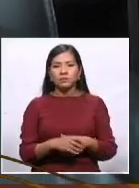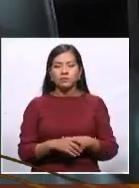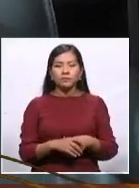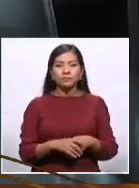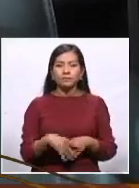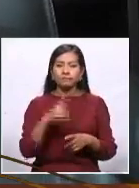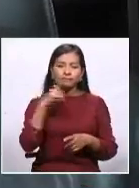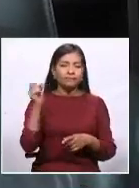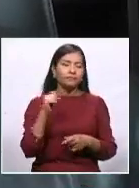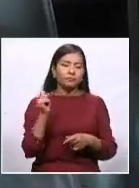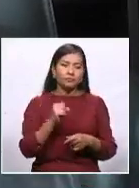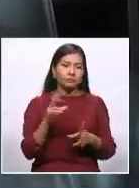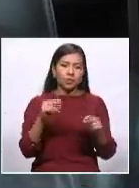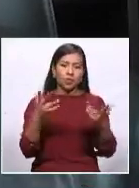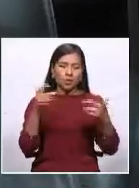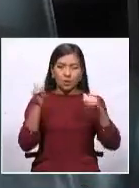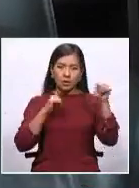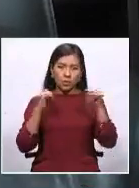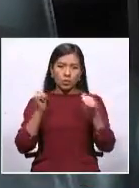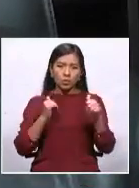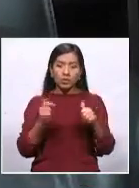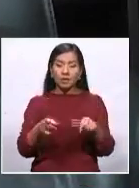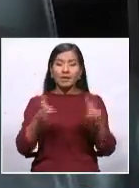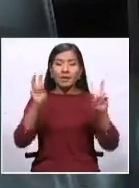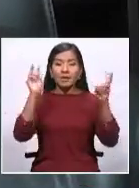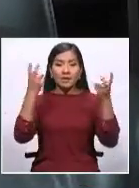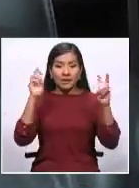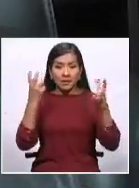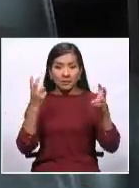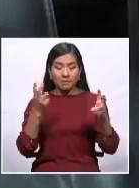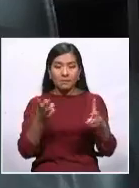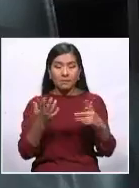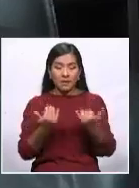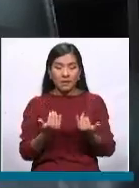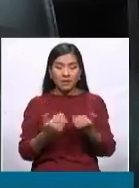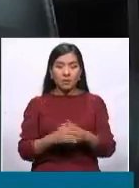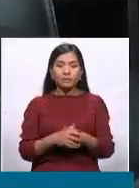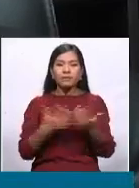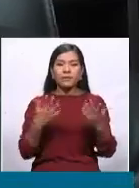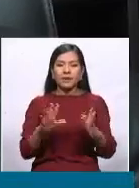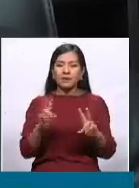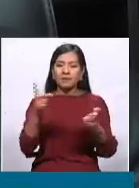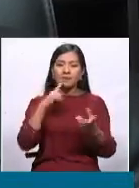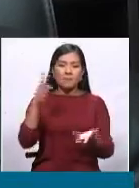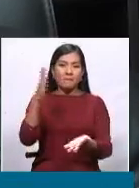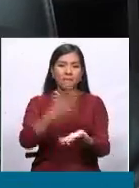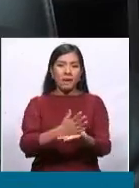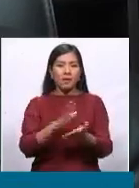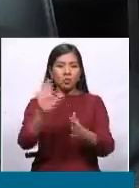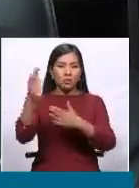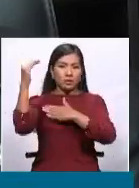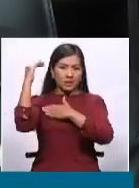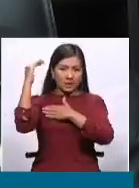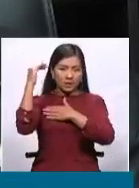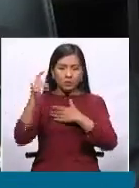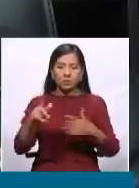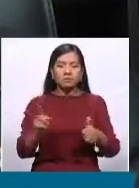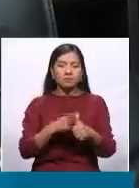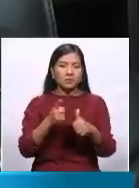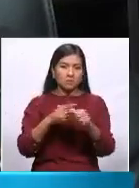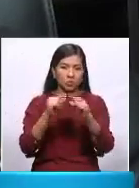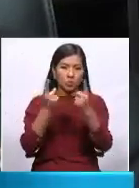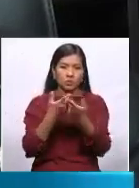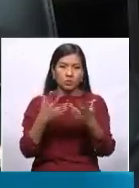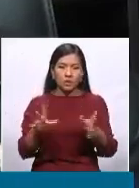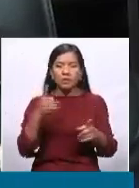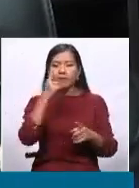Sí, sin lugar a dudas. El tema del paro de Santa Cruz, que en una primera instancia era